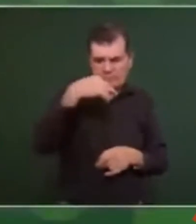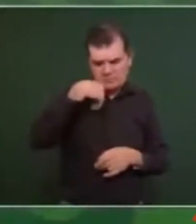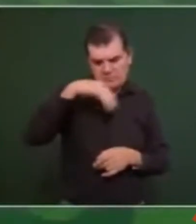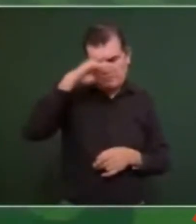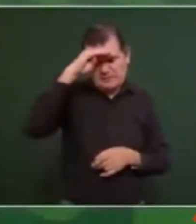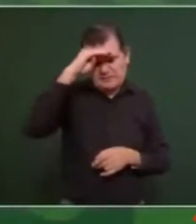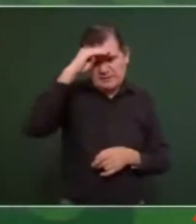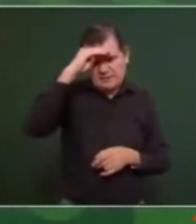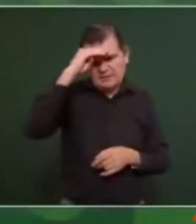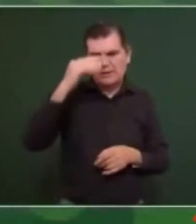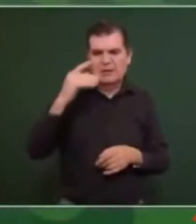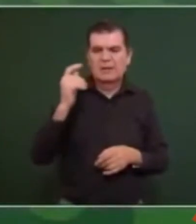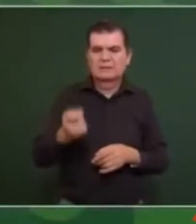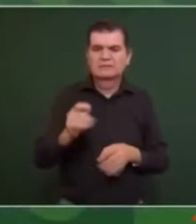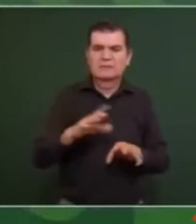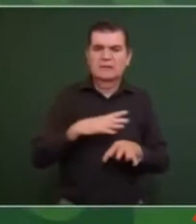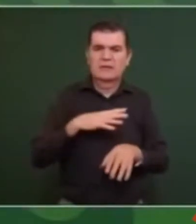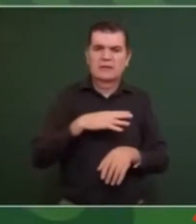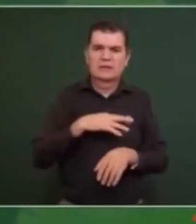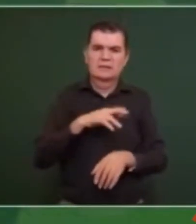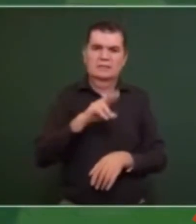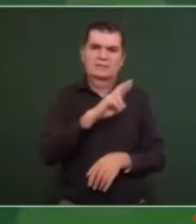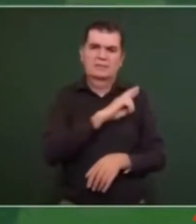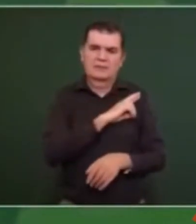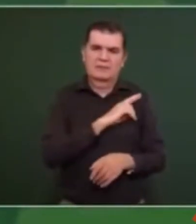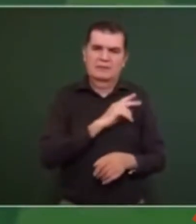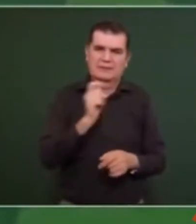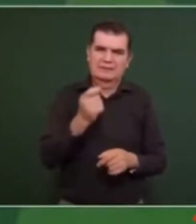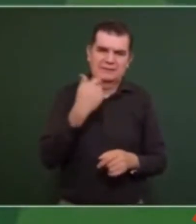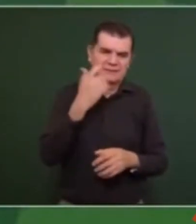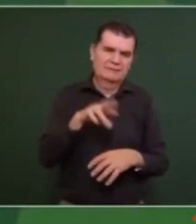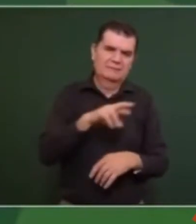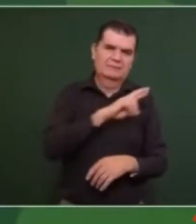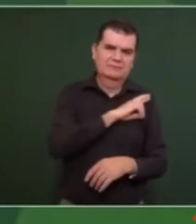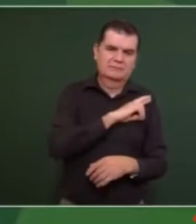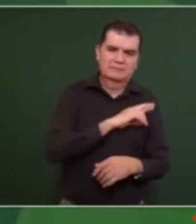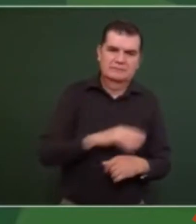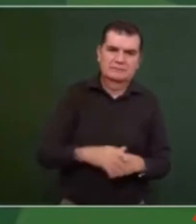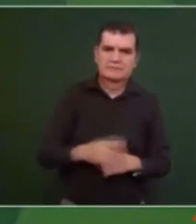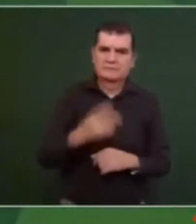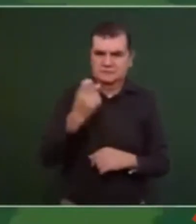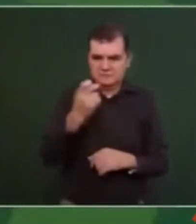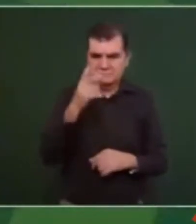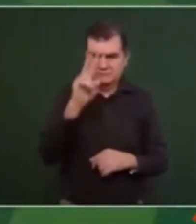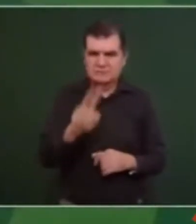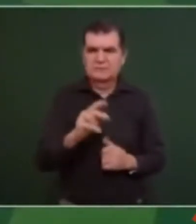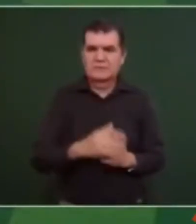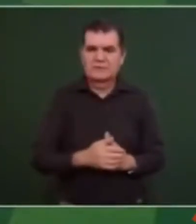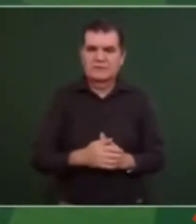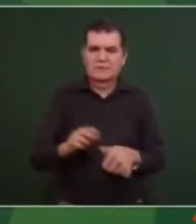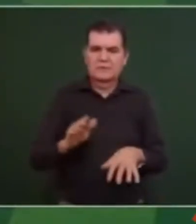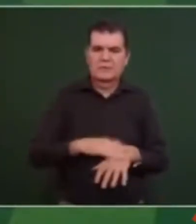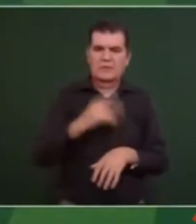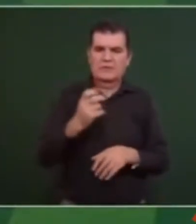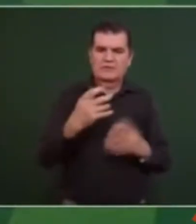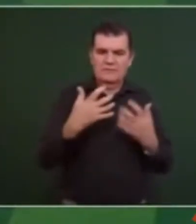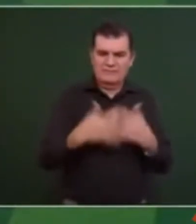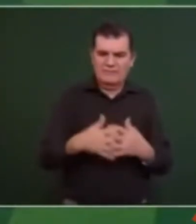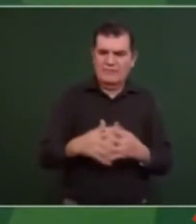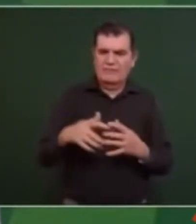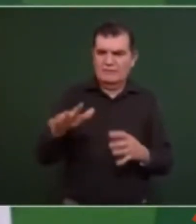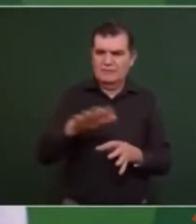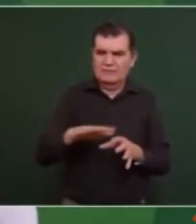a las privatizaciones si no fuese por las empresas